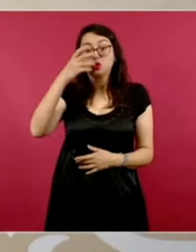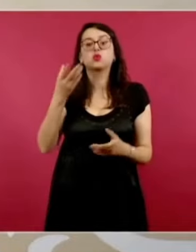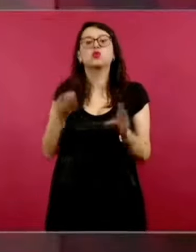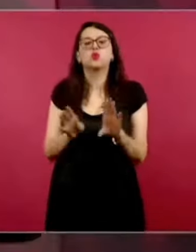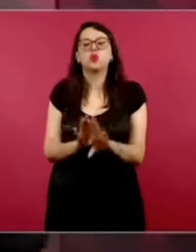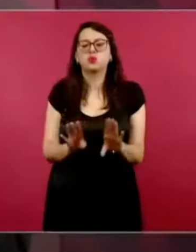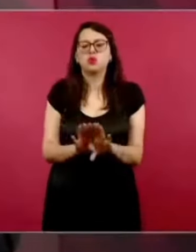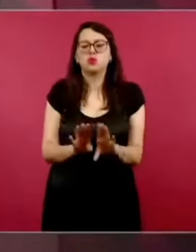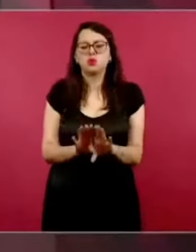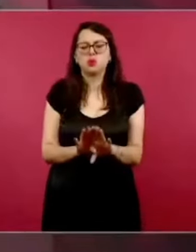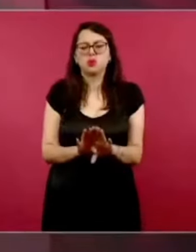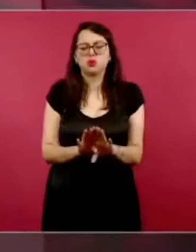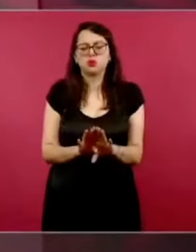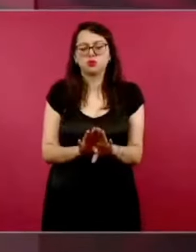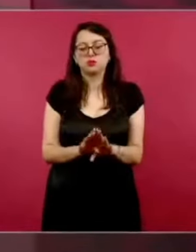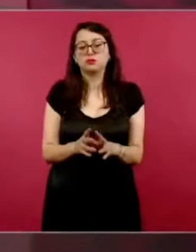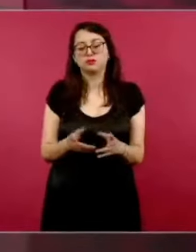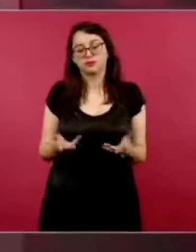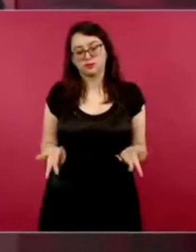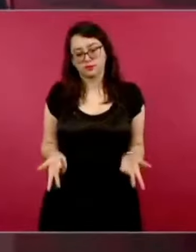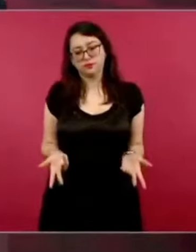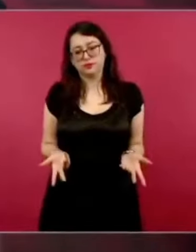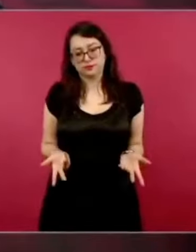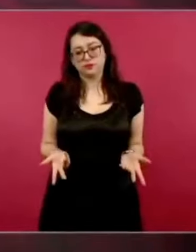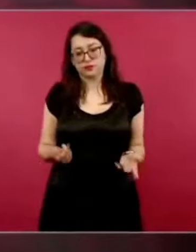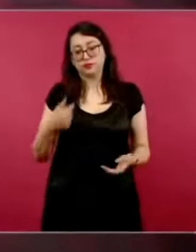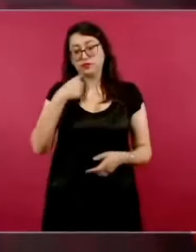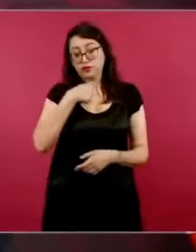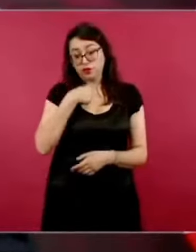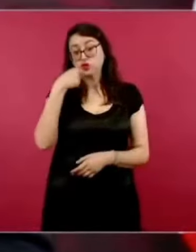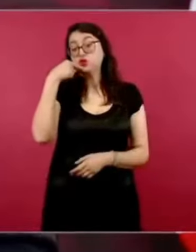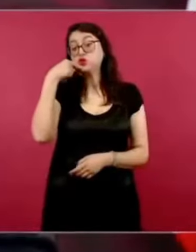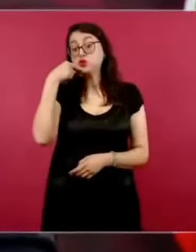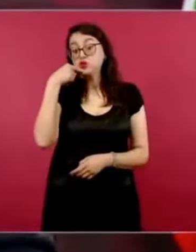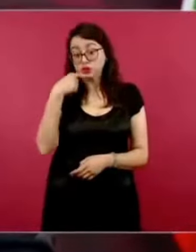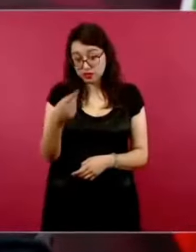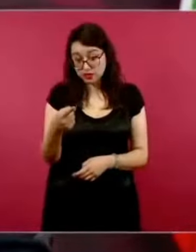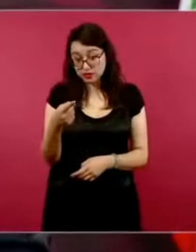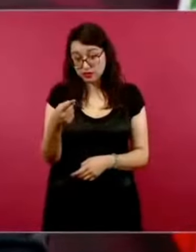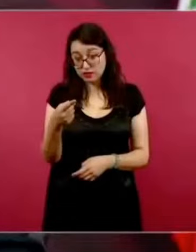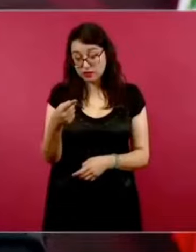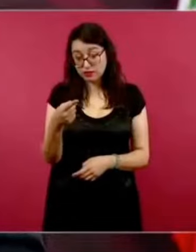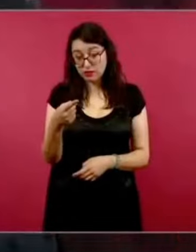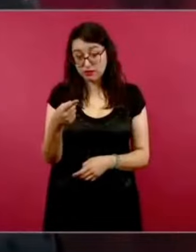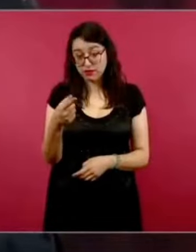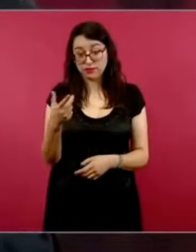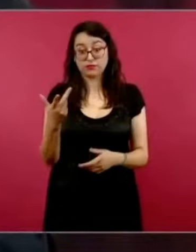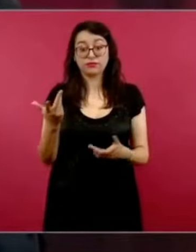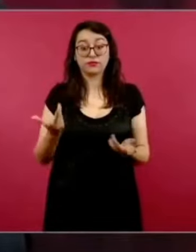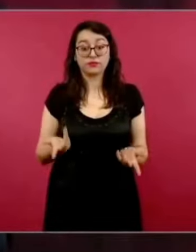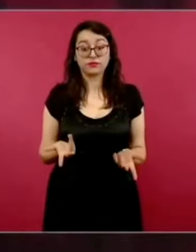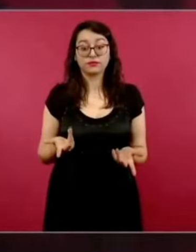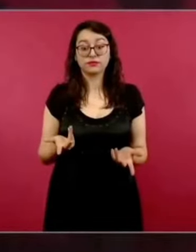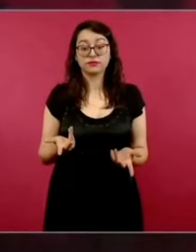utilizaron para declarar non grata